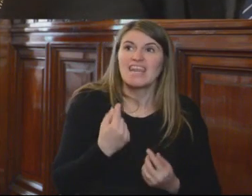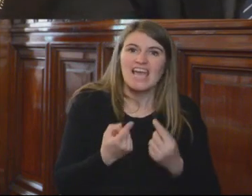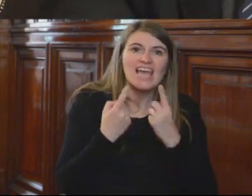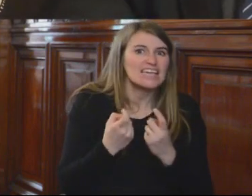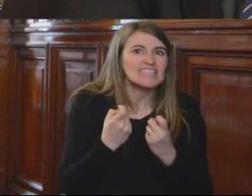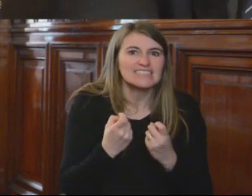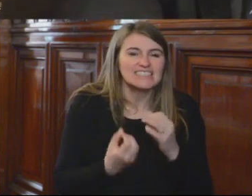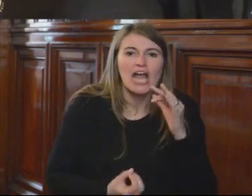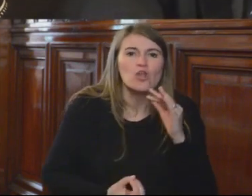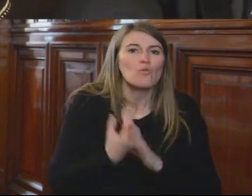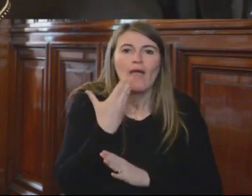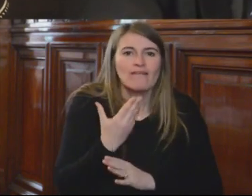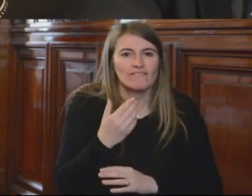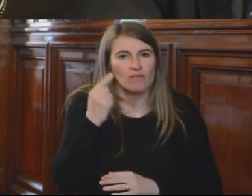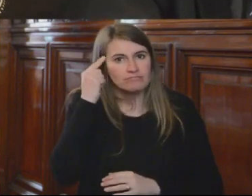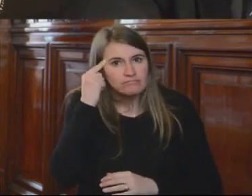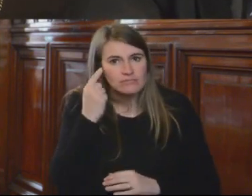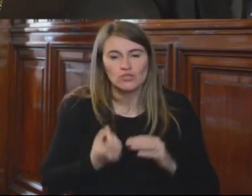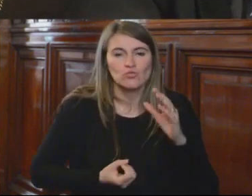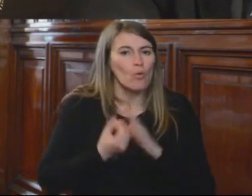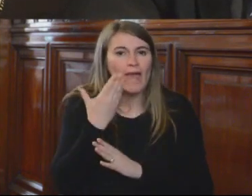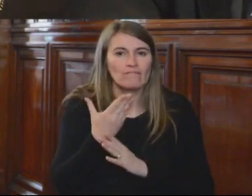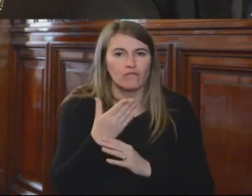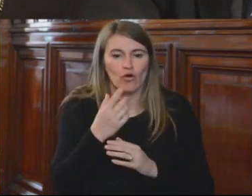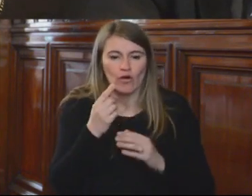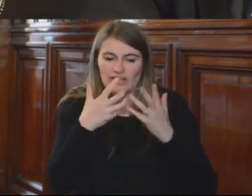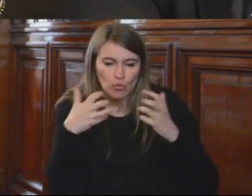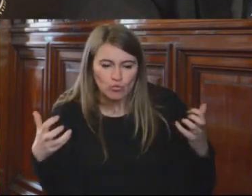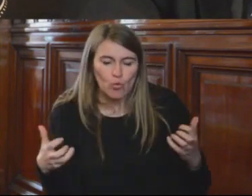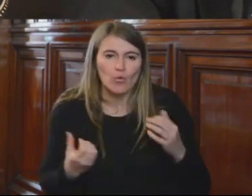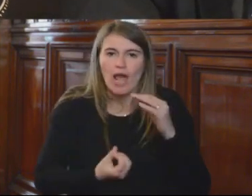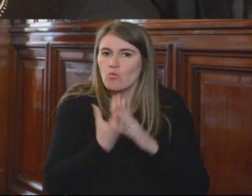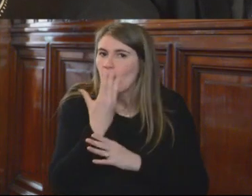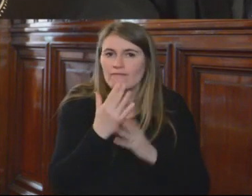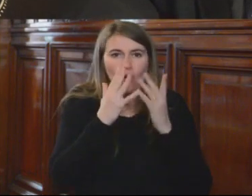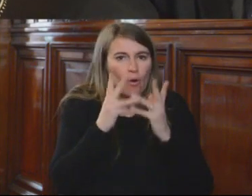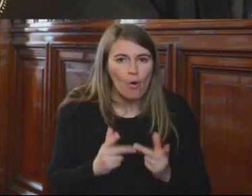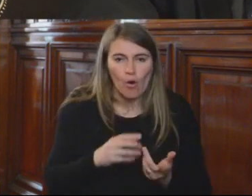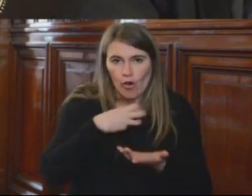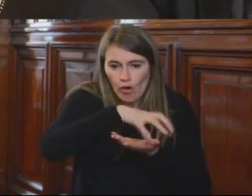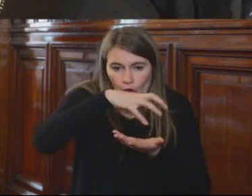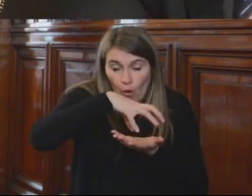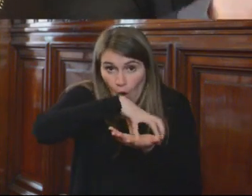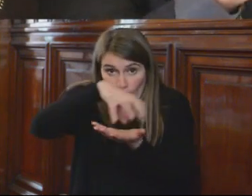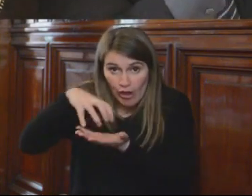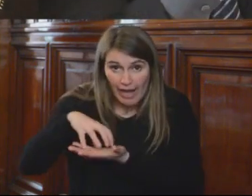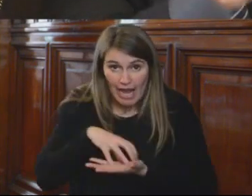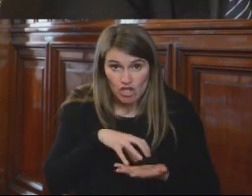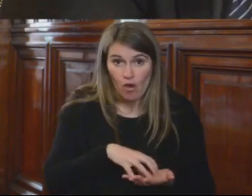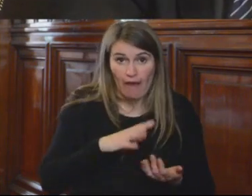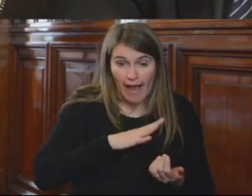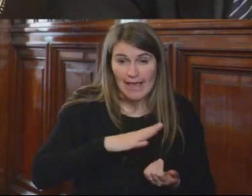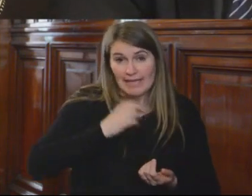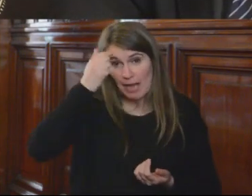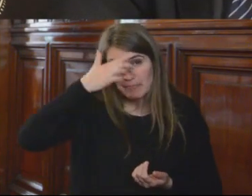tomar nueva conciencia, son nuevos parámetros de estructura del órgano judicial. Se establece una jurisdicción indígena originaria campesina en